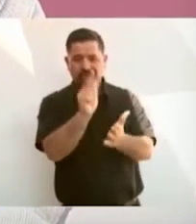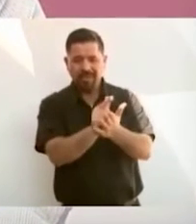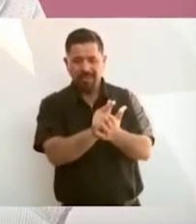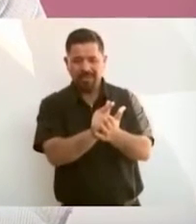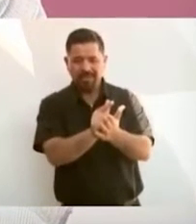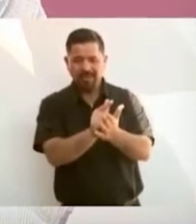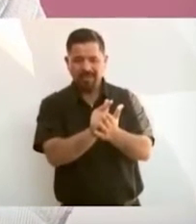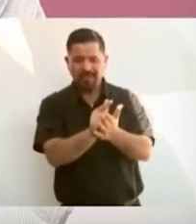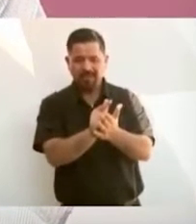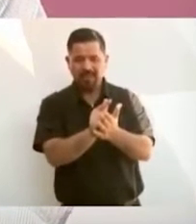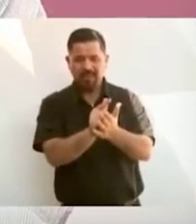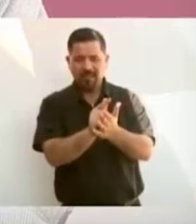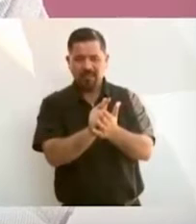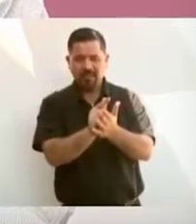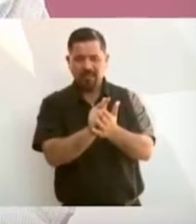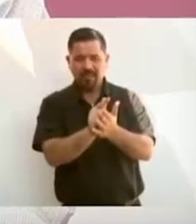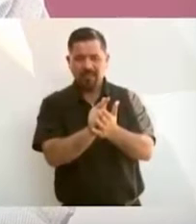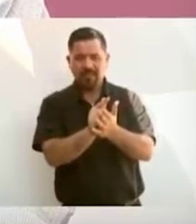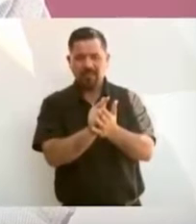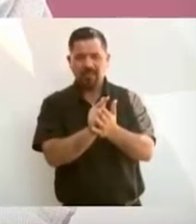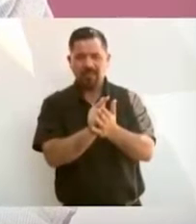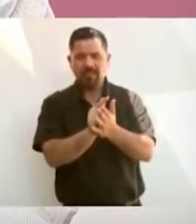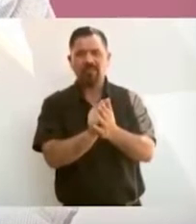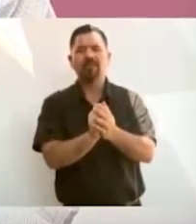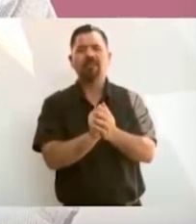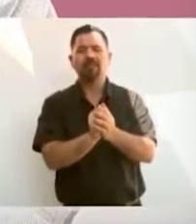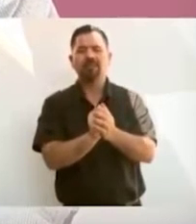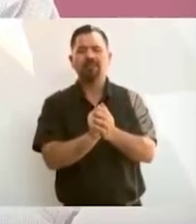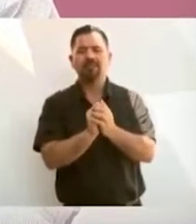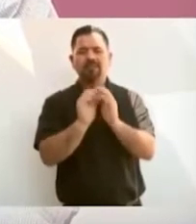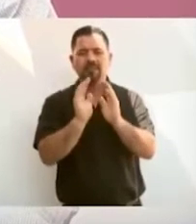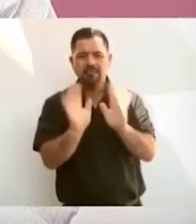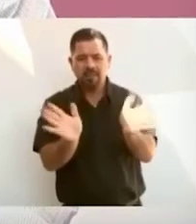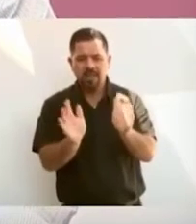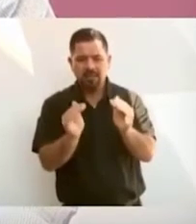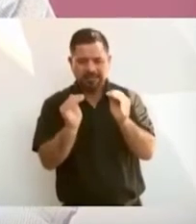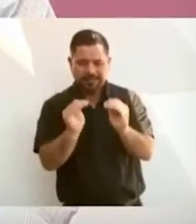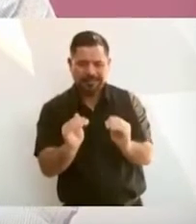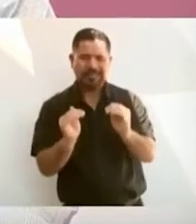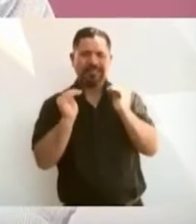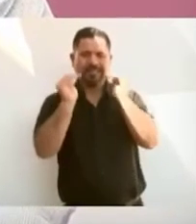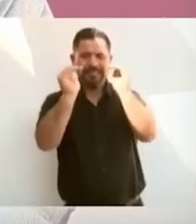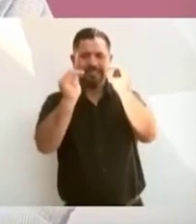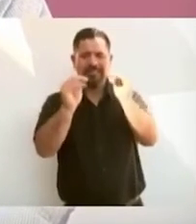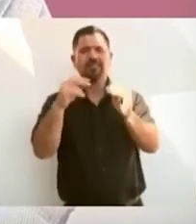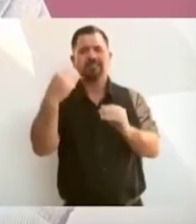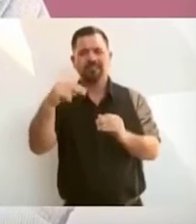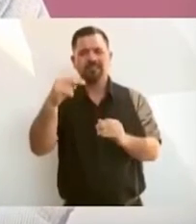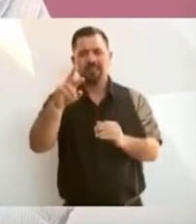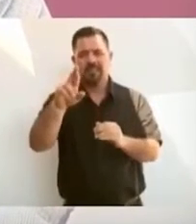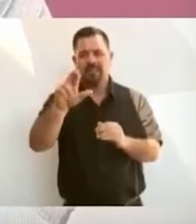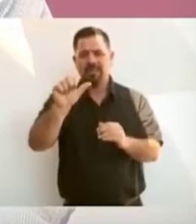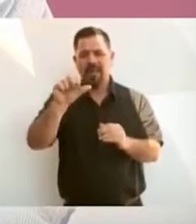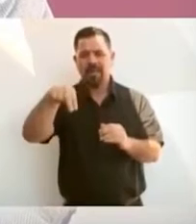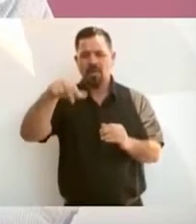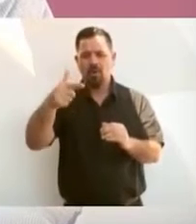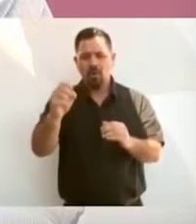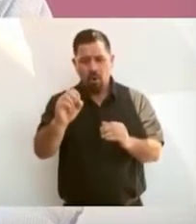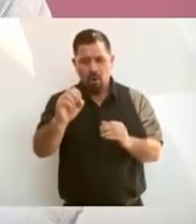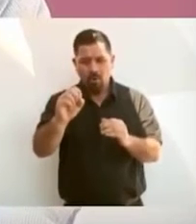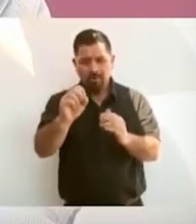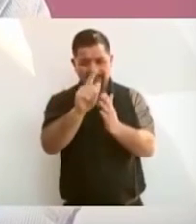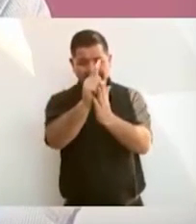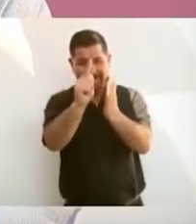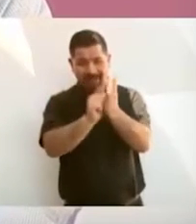ya se elevó a rango constitucional el derecho a la